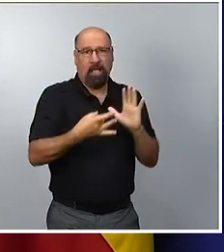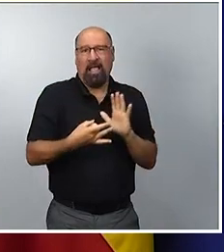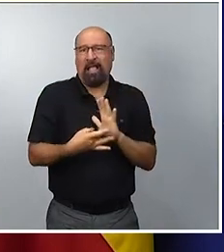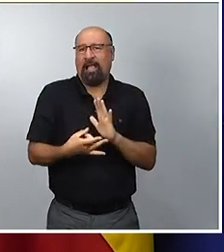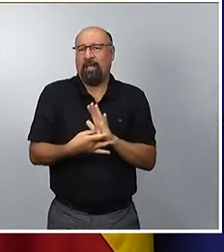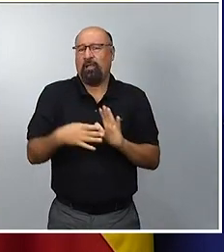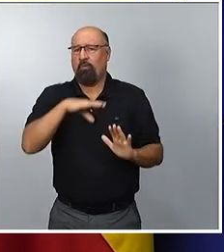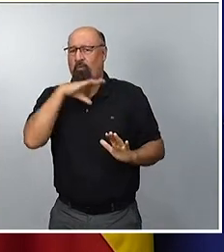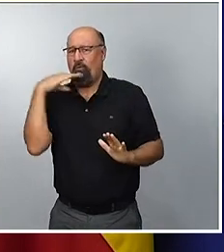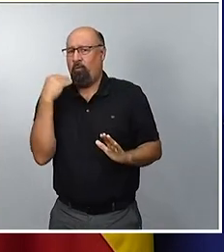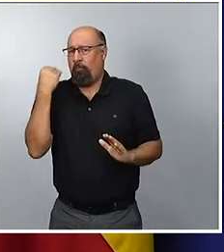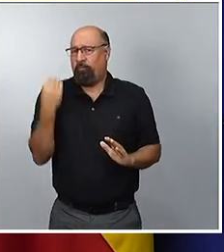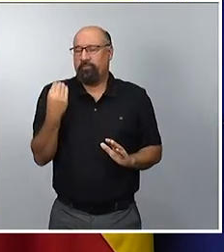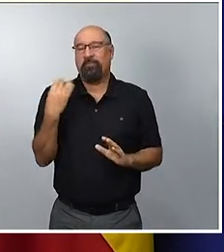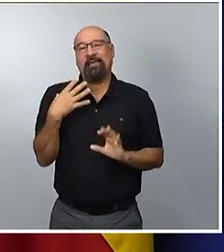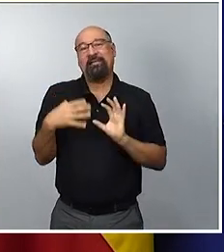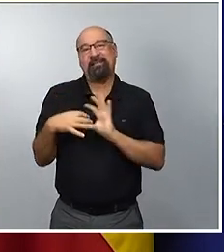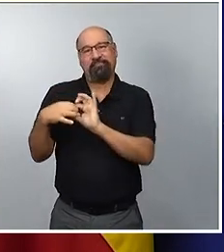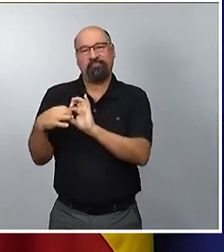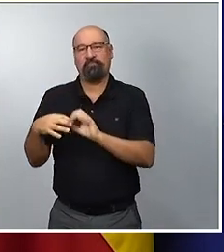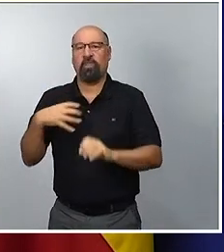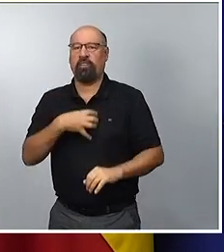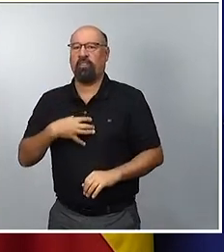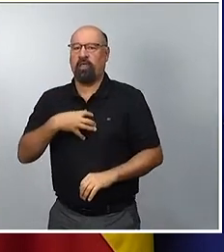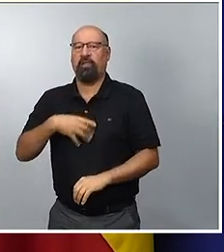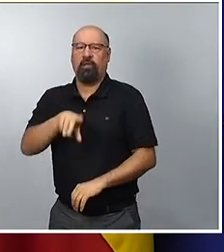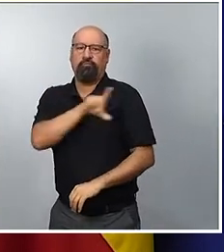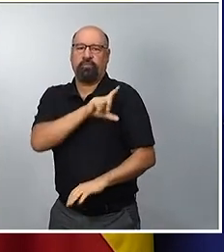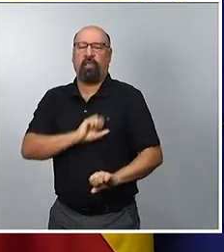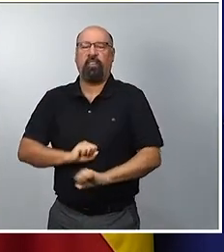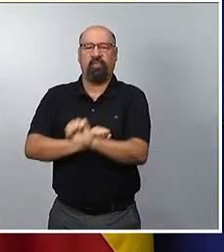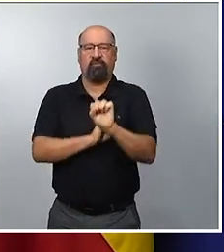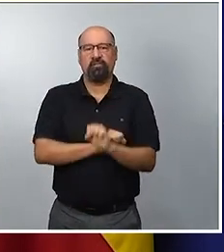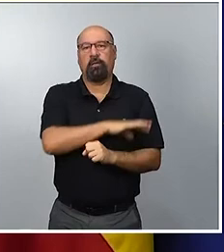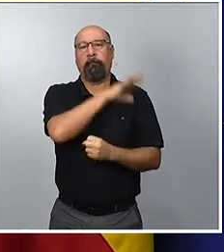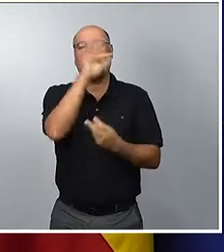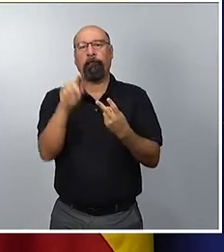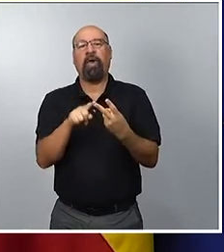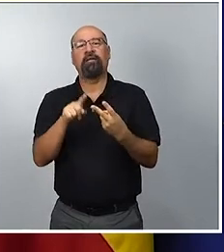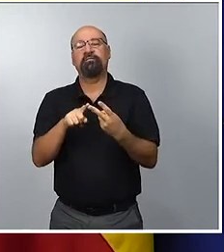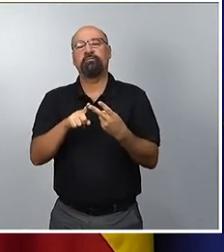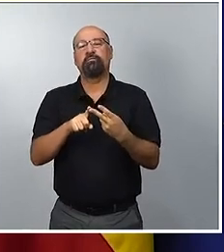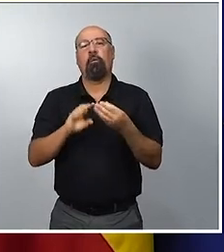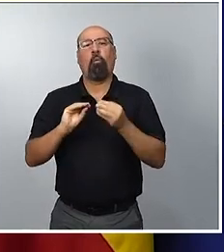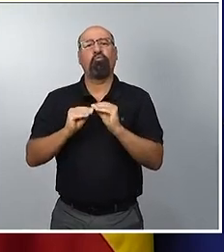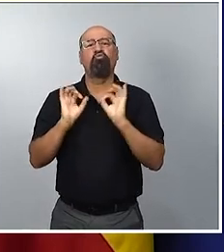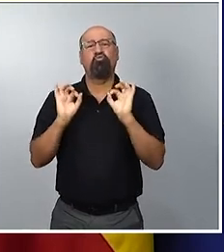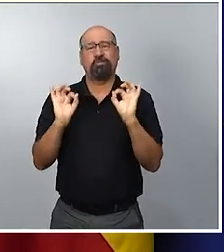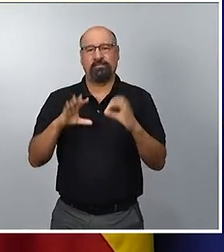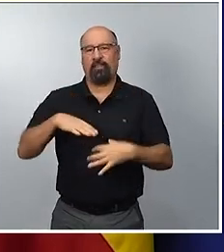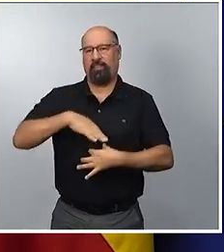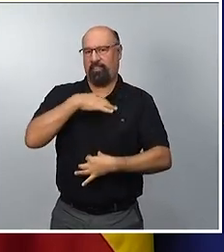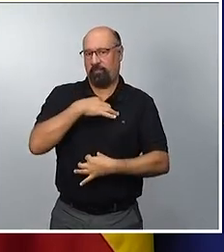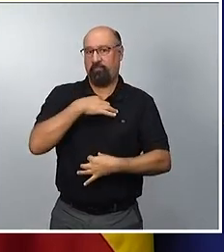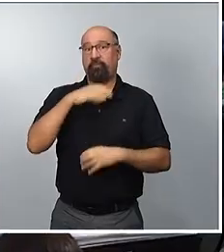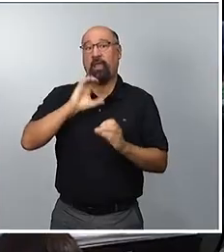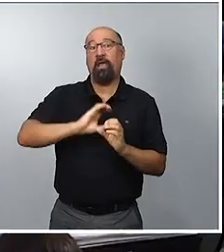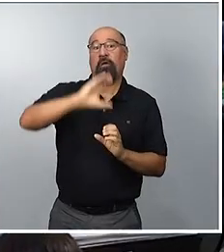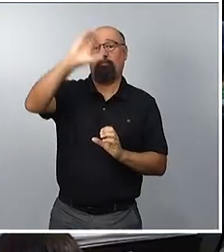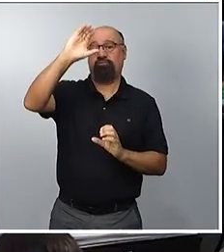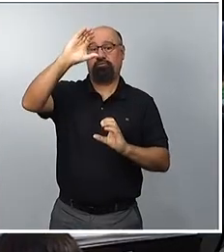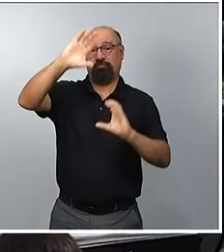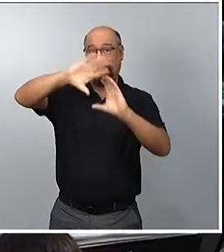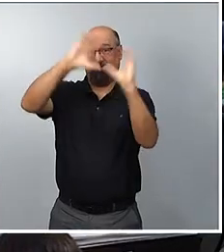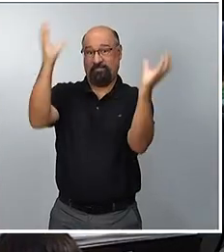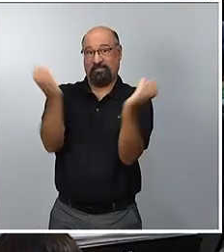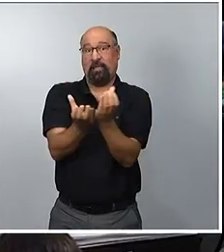tienen que ver con las tareas de defensa, pero que también contribuyen a usos civiles. Es un satélite de alta precisión que es capaz